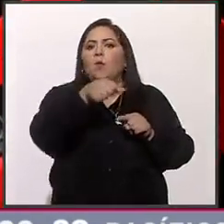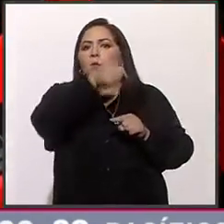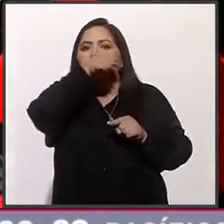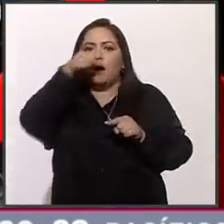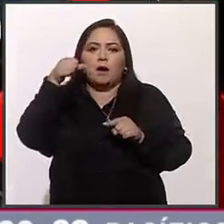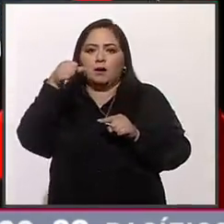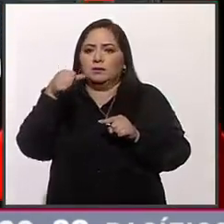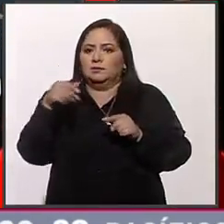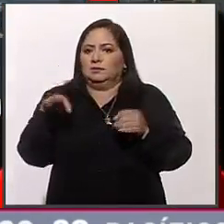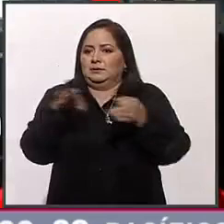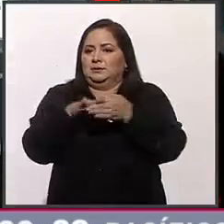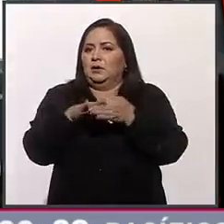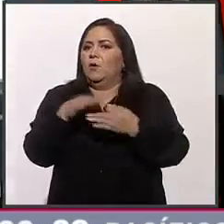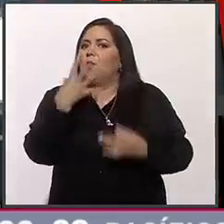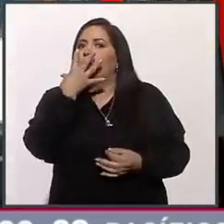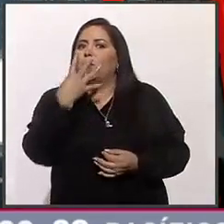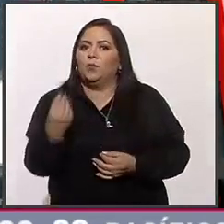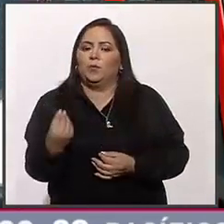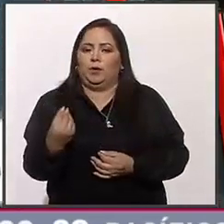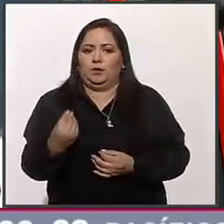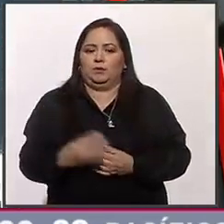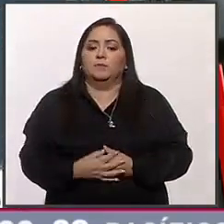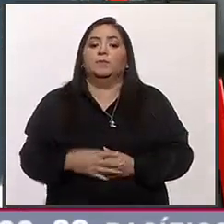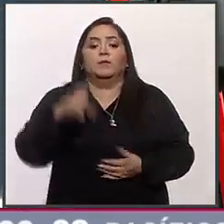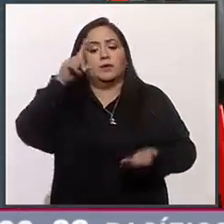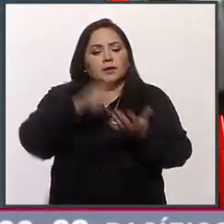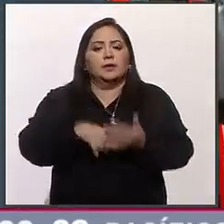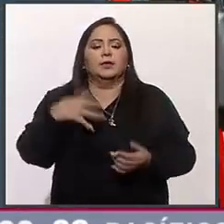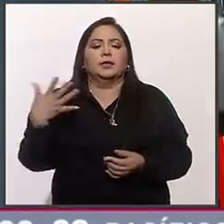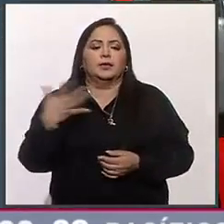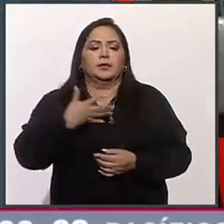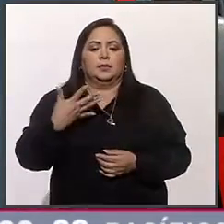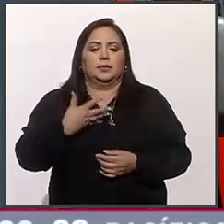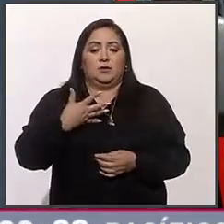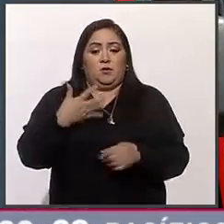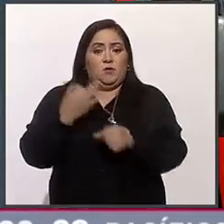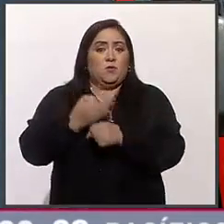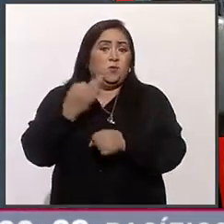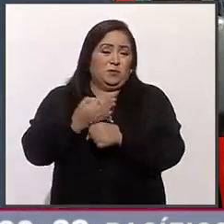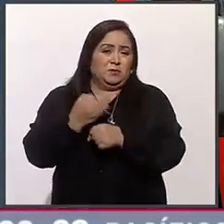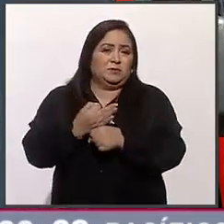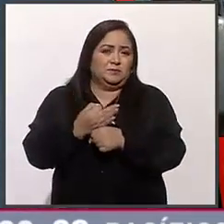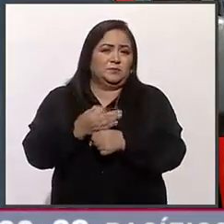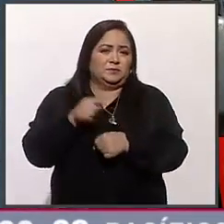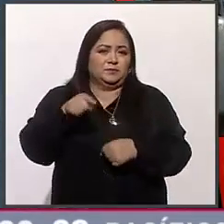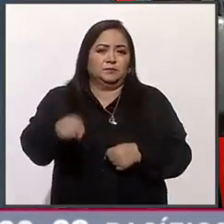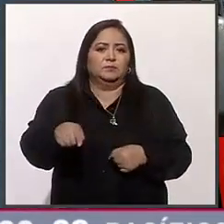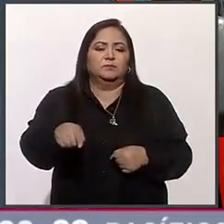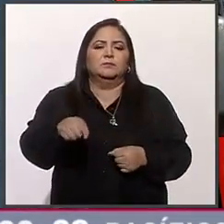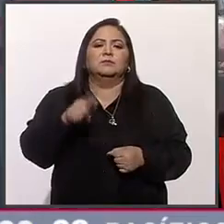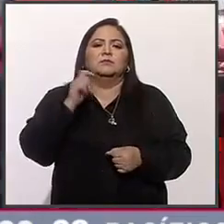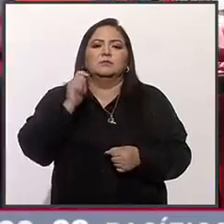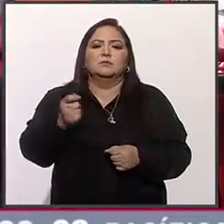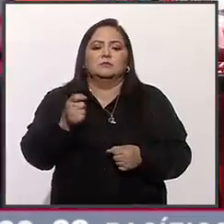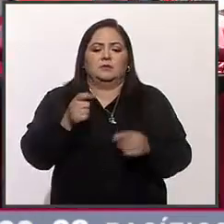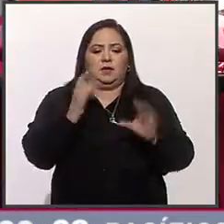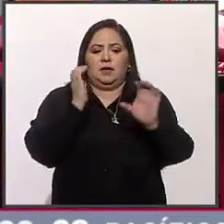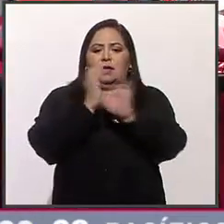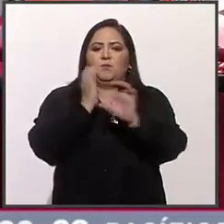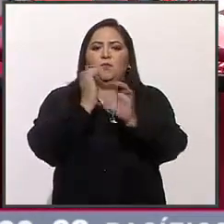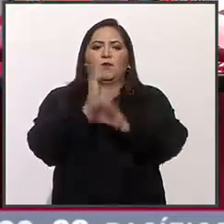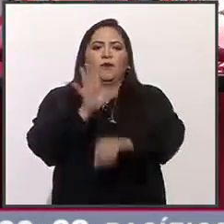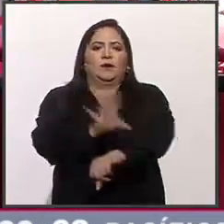muy pegada a Coyoacán. Tiene en este momento ya la incorporación de las unidades